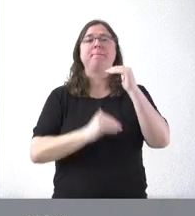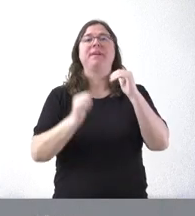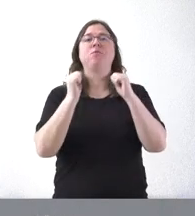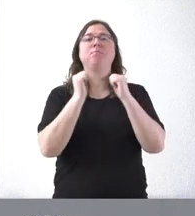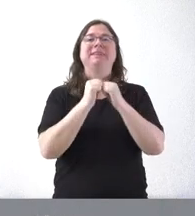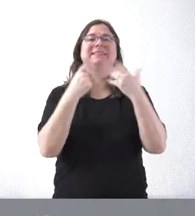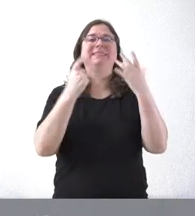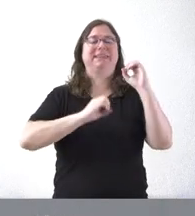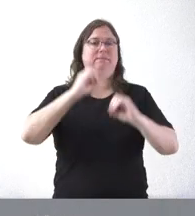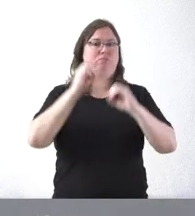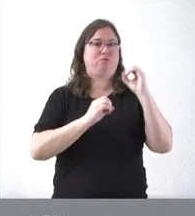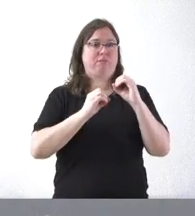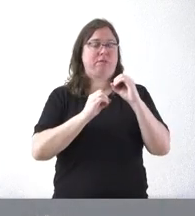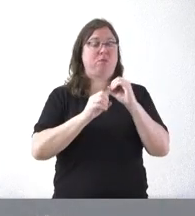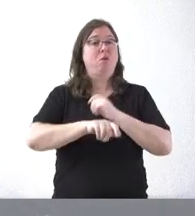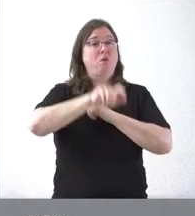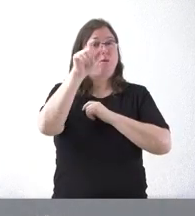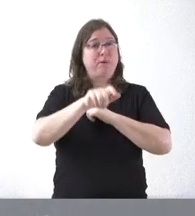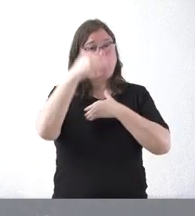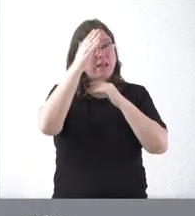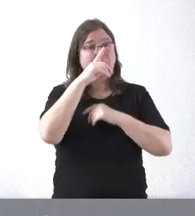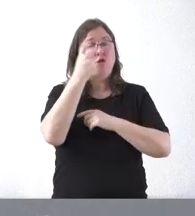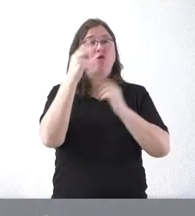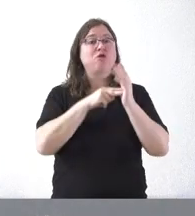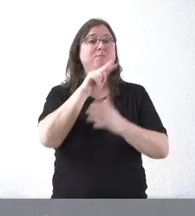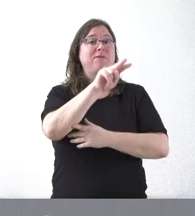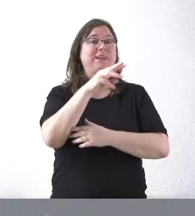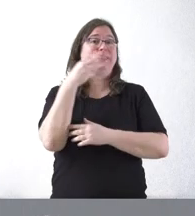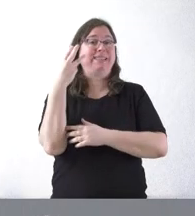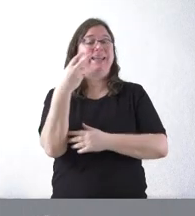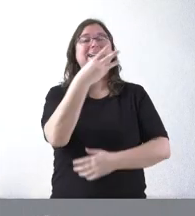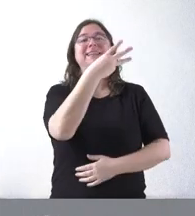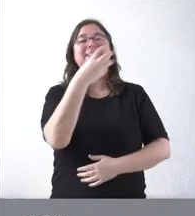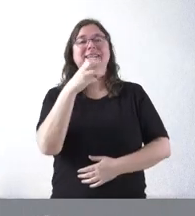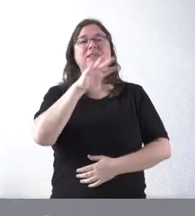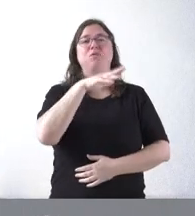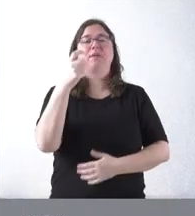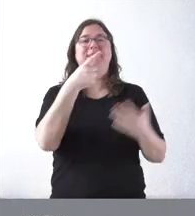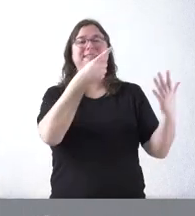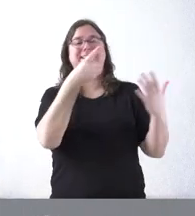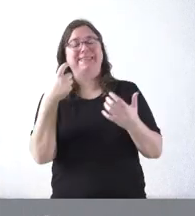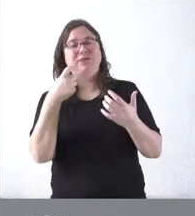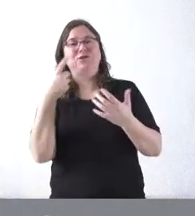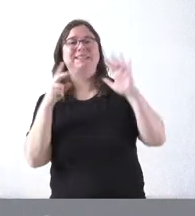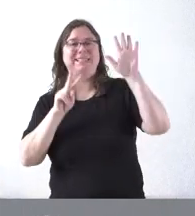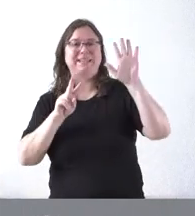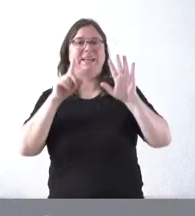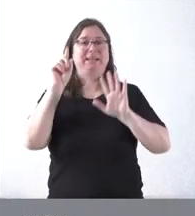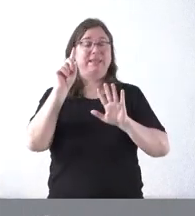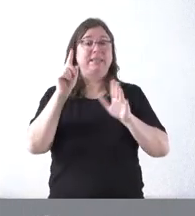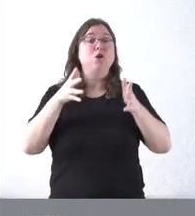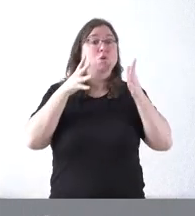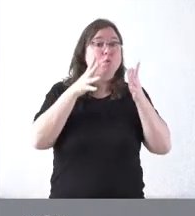El número de contribuyentes que han sido atendidos en el año 2023 fueron 356.786 y hubo una sugerencia y